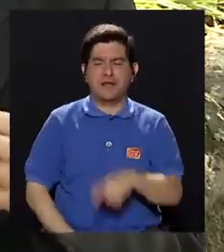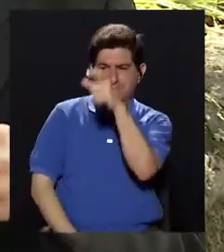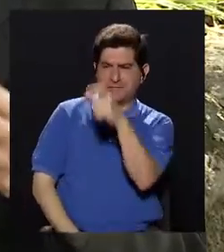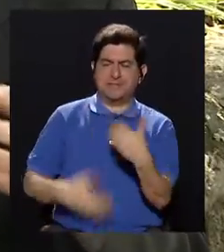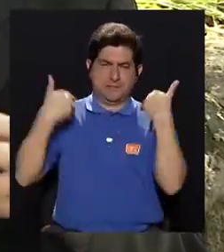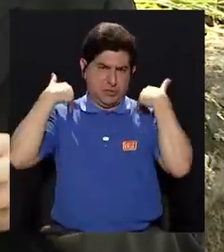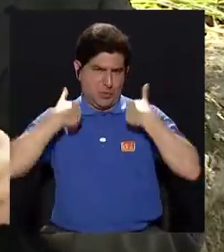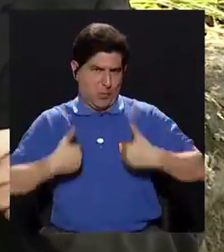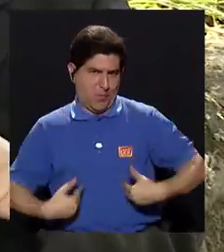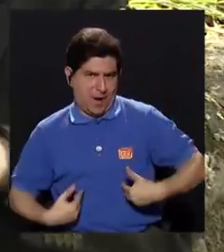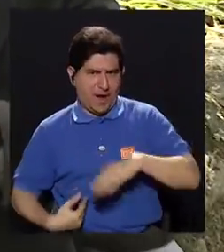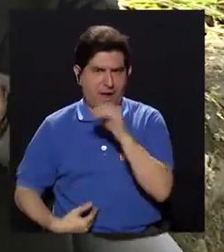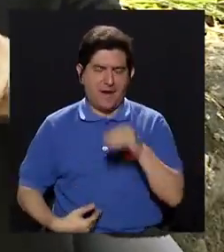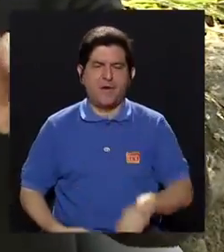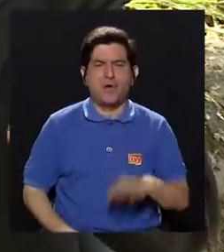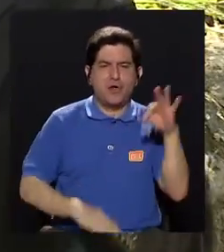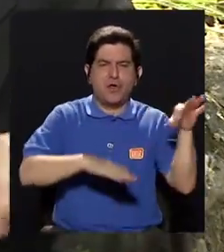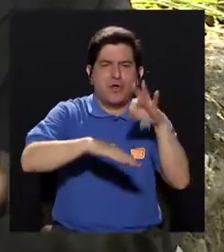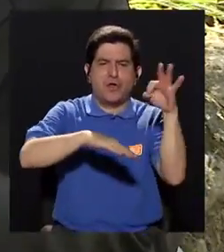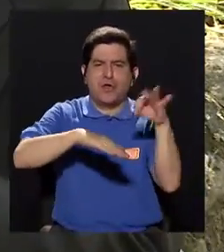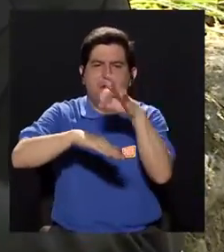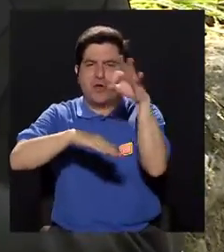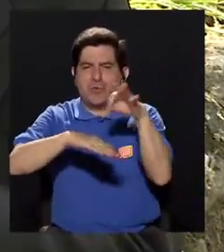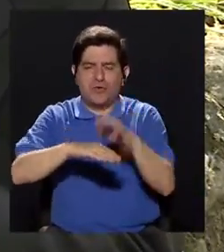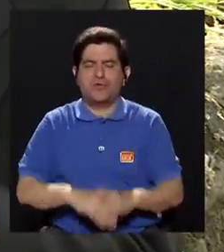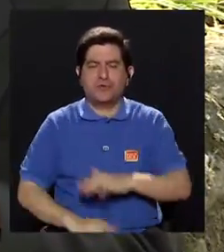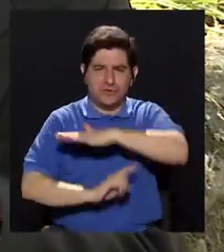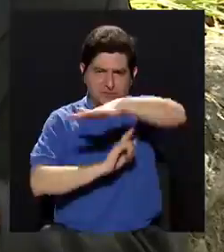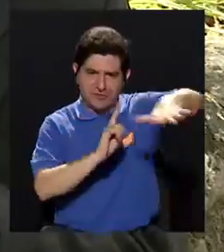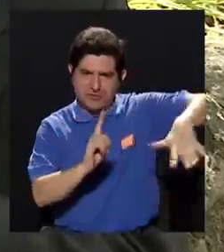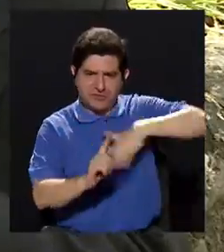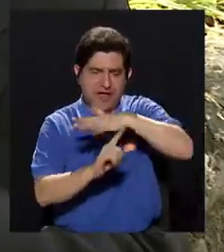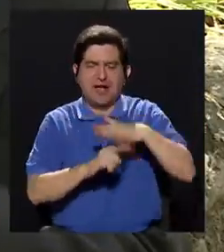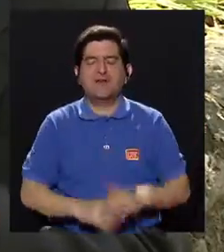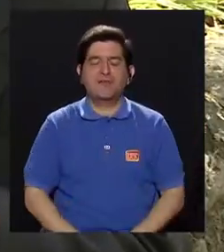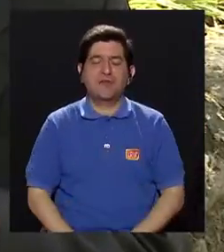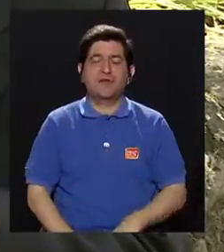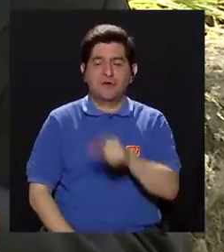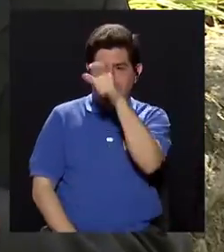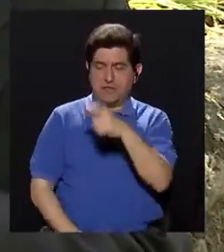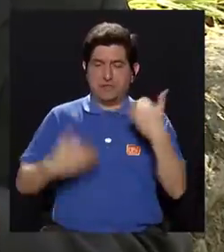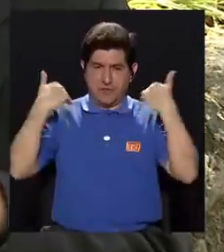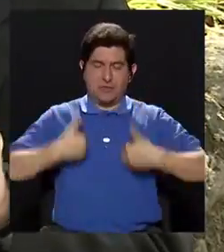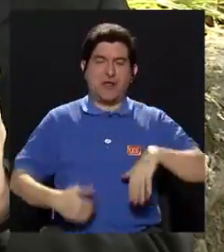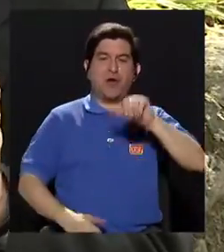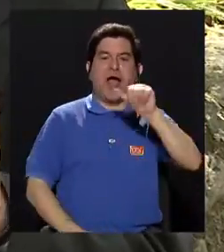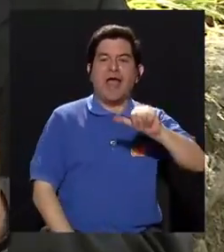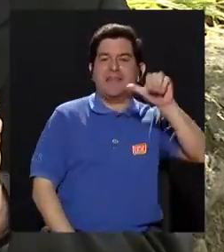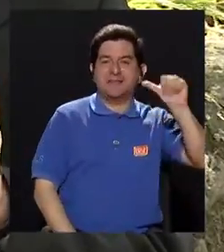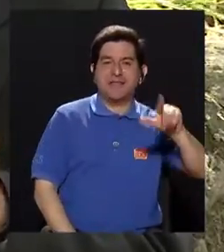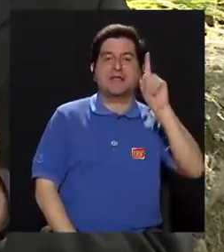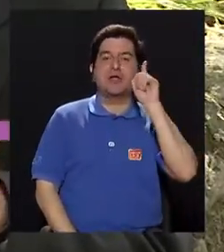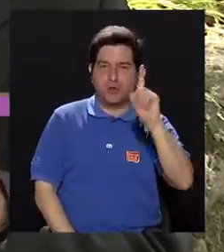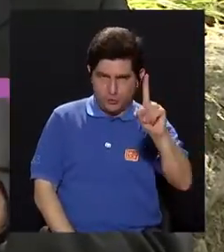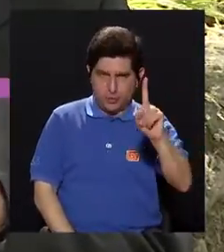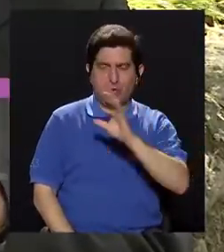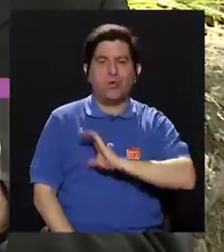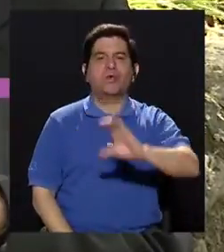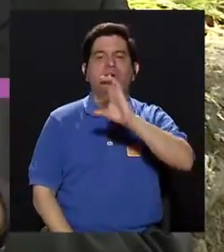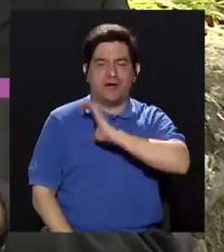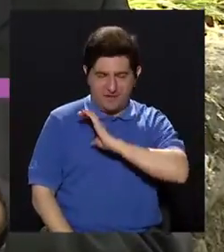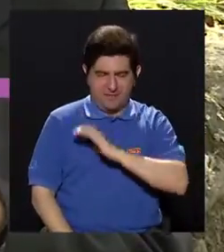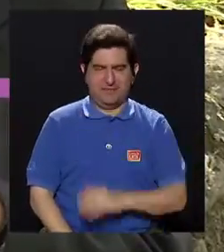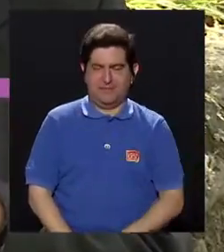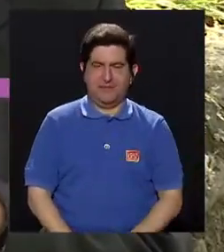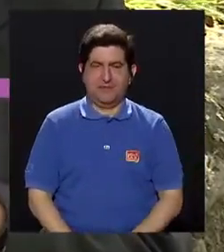y los mosquitos que circundan al ser humano, y Aedes aegypti es uno de ellos. Aedes aegypti tiene la característica